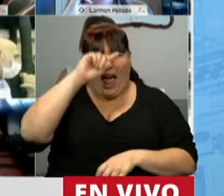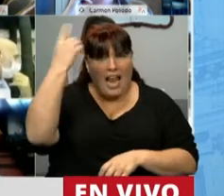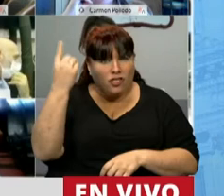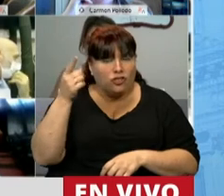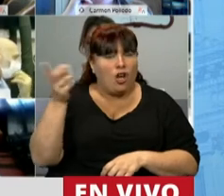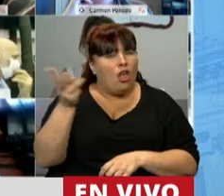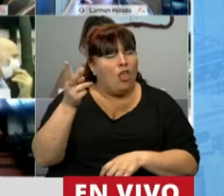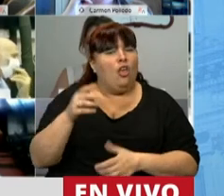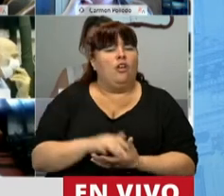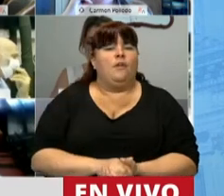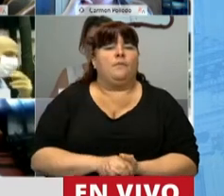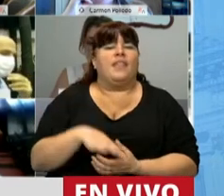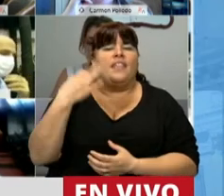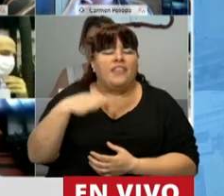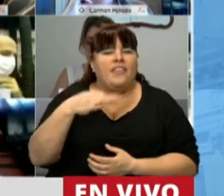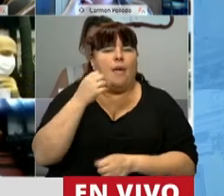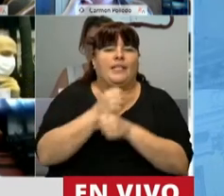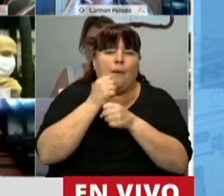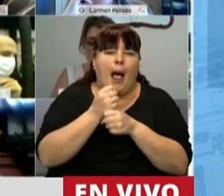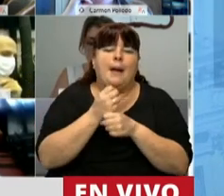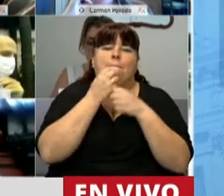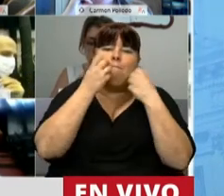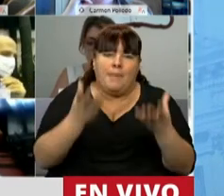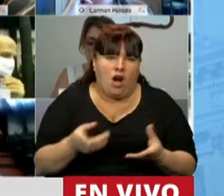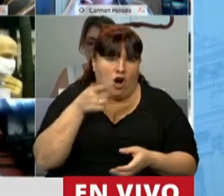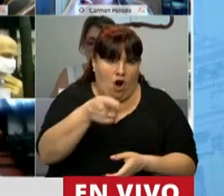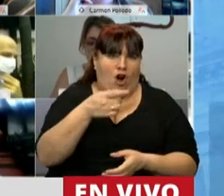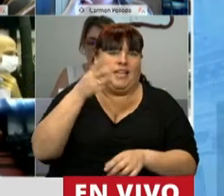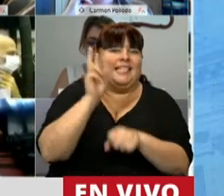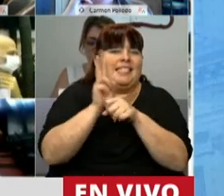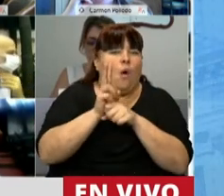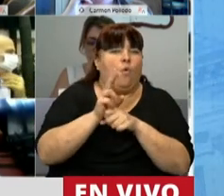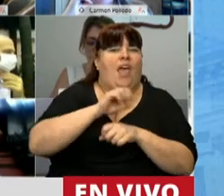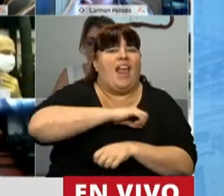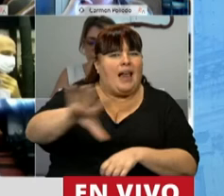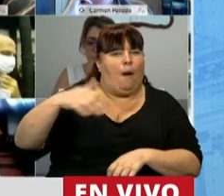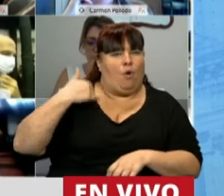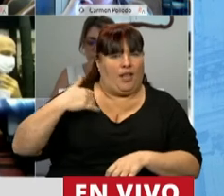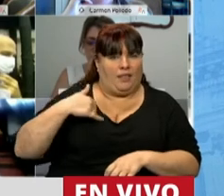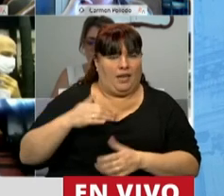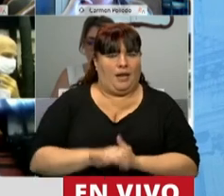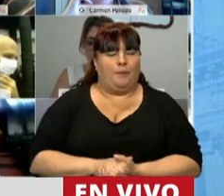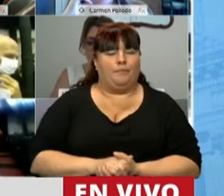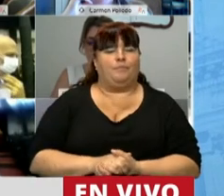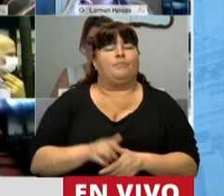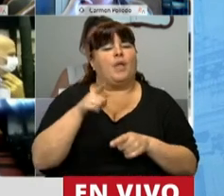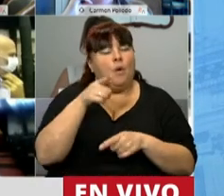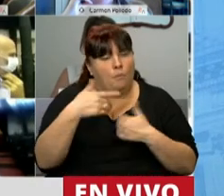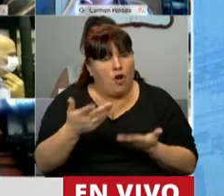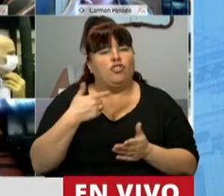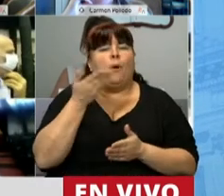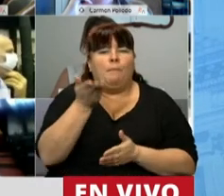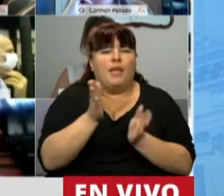Nación hagan cosas en función de la seguridad de nuestro campo argentino. Y en ese sentido